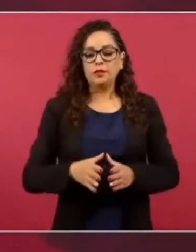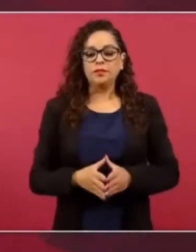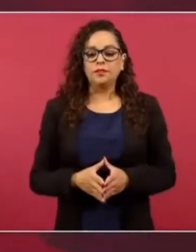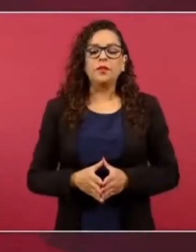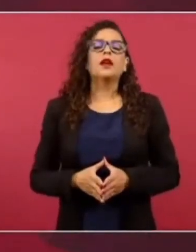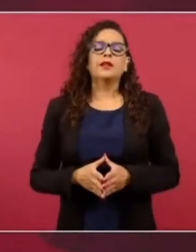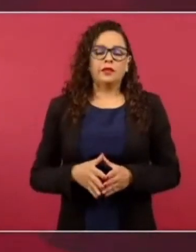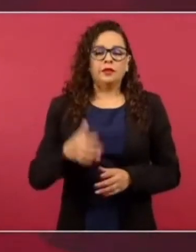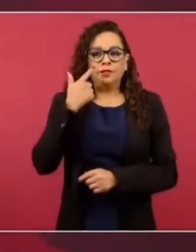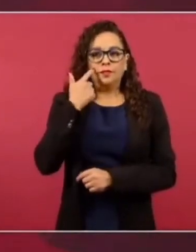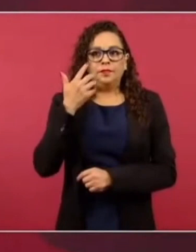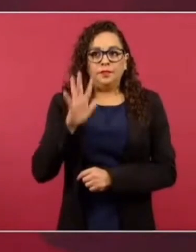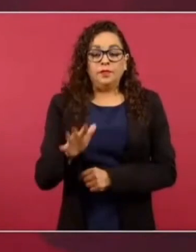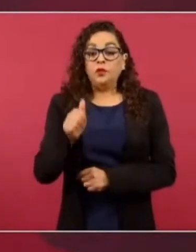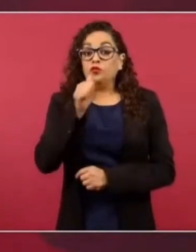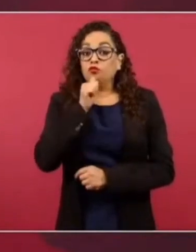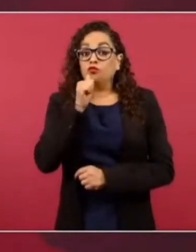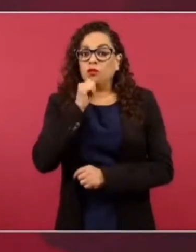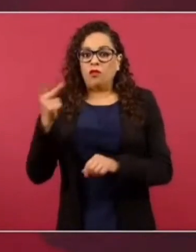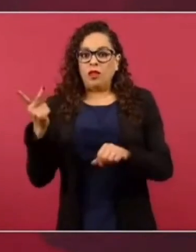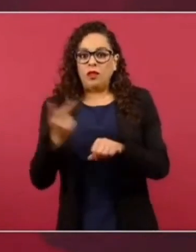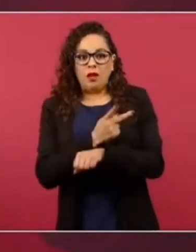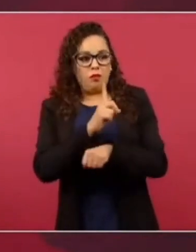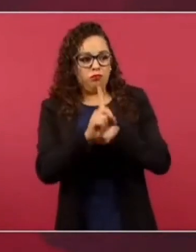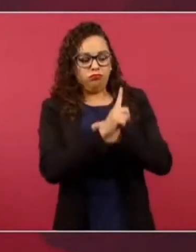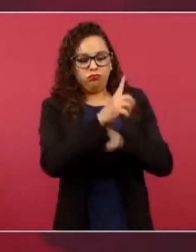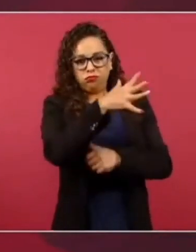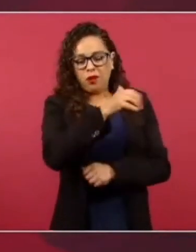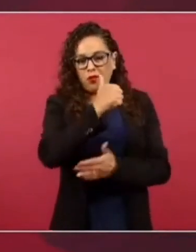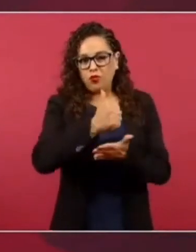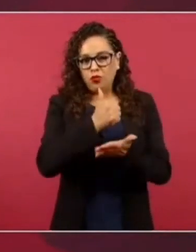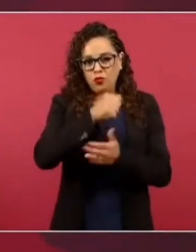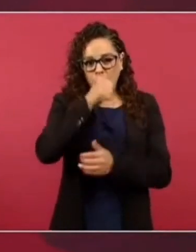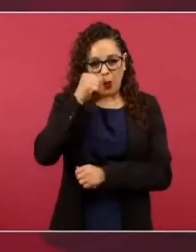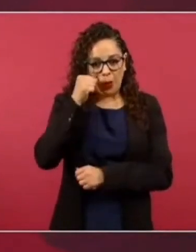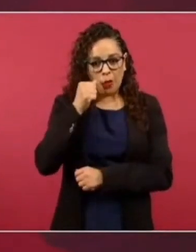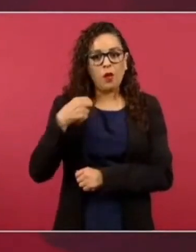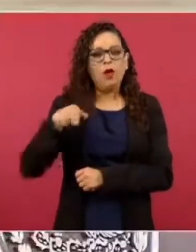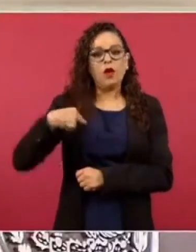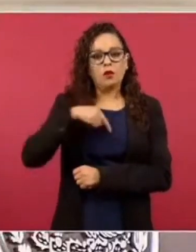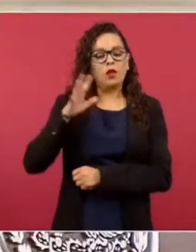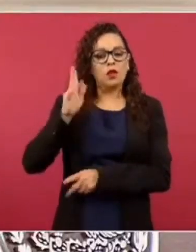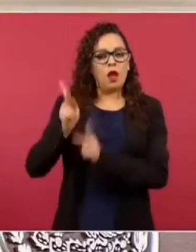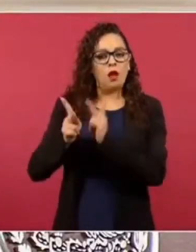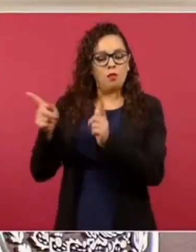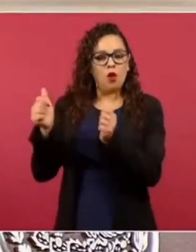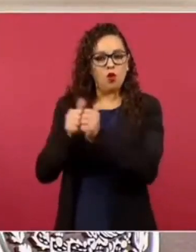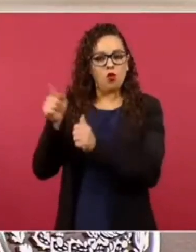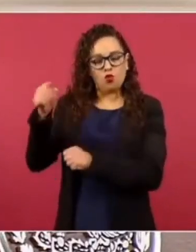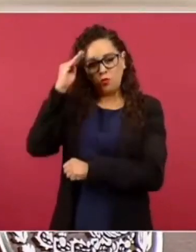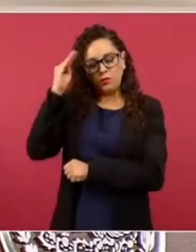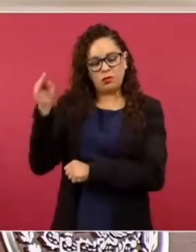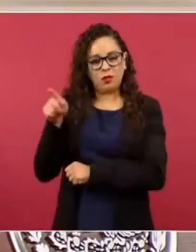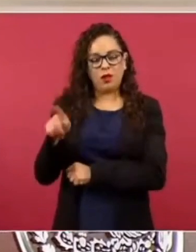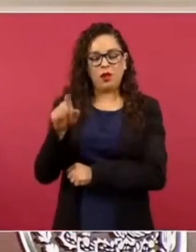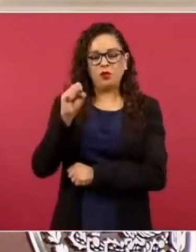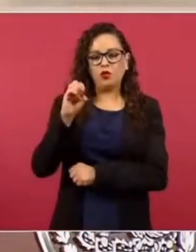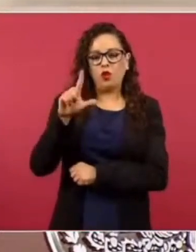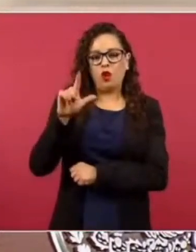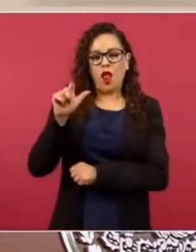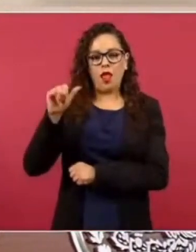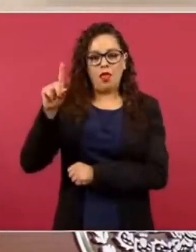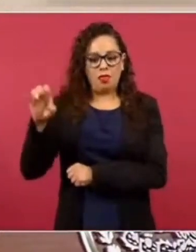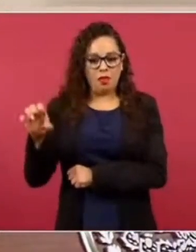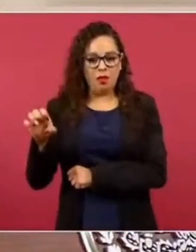tragedia de Ciudad Juárez ya habíamos hablado con el padre Solalinde sobre la creación de